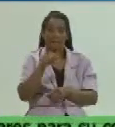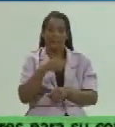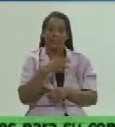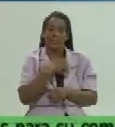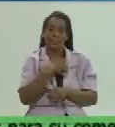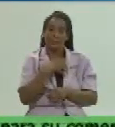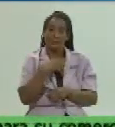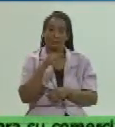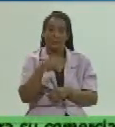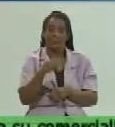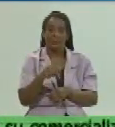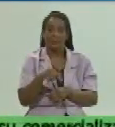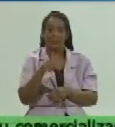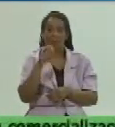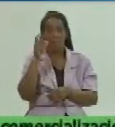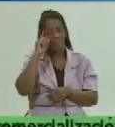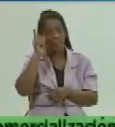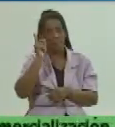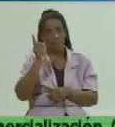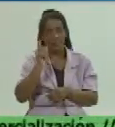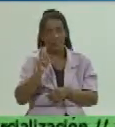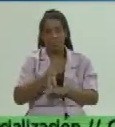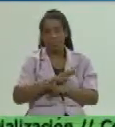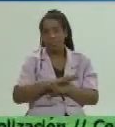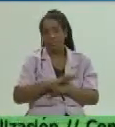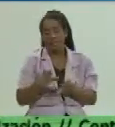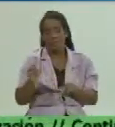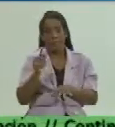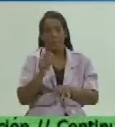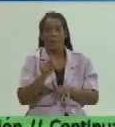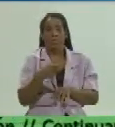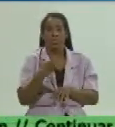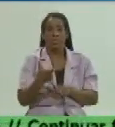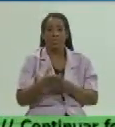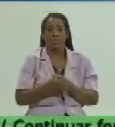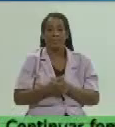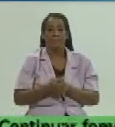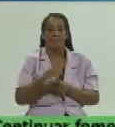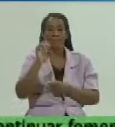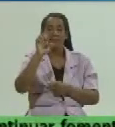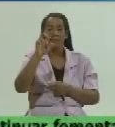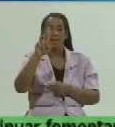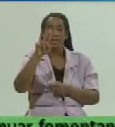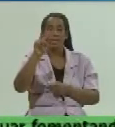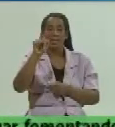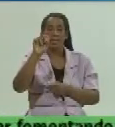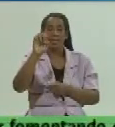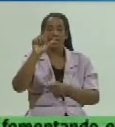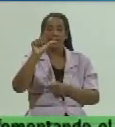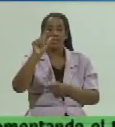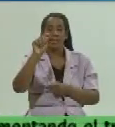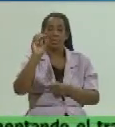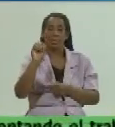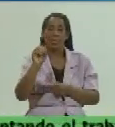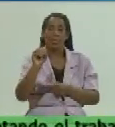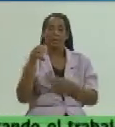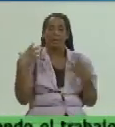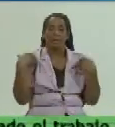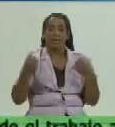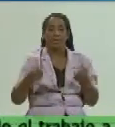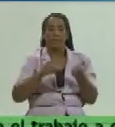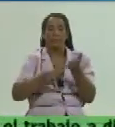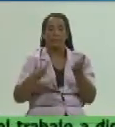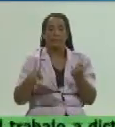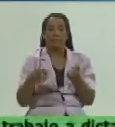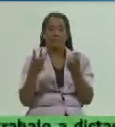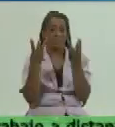esta nueva política ya con precios topados Ernesto Luis Cruz Reyes director provincial de finanzas y precios nos